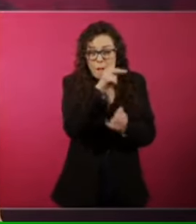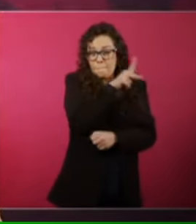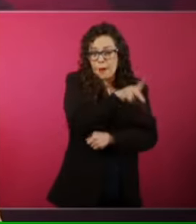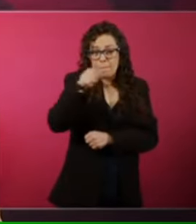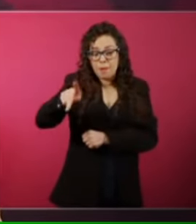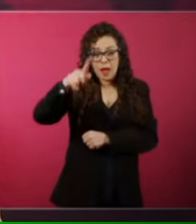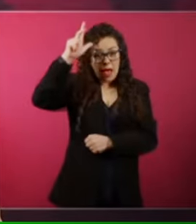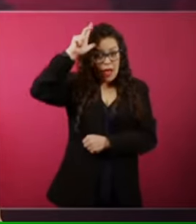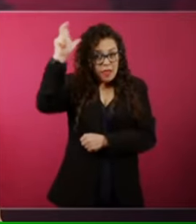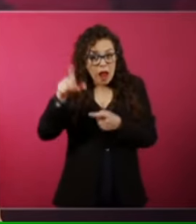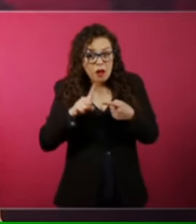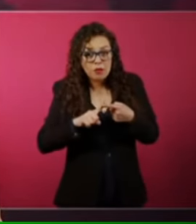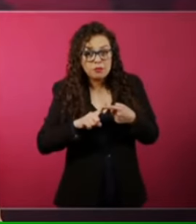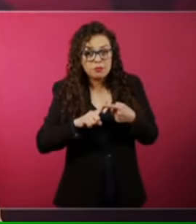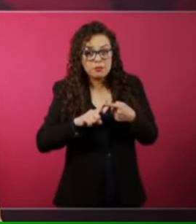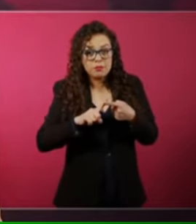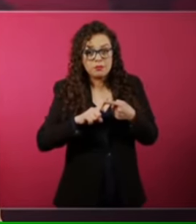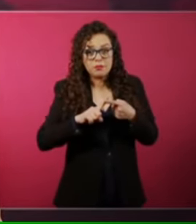no hay tantos.